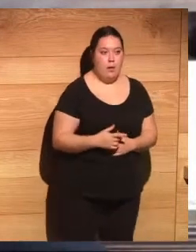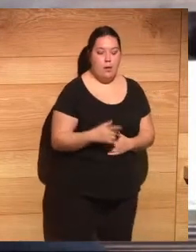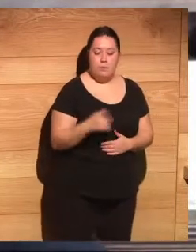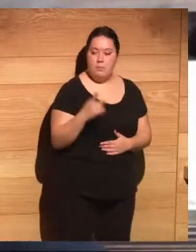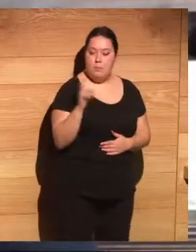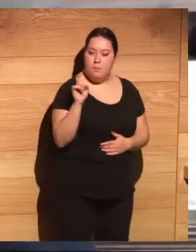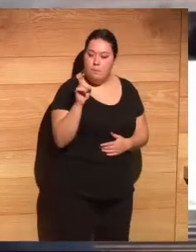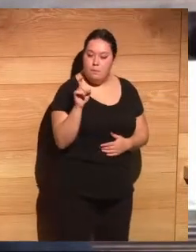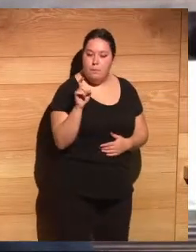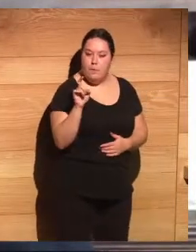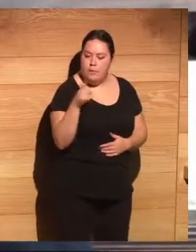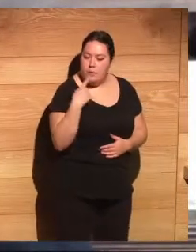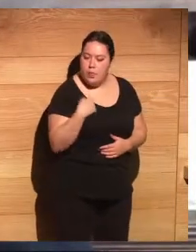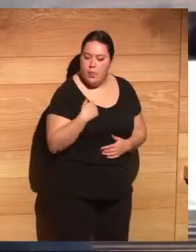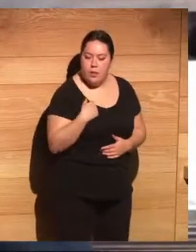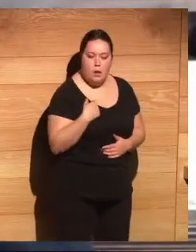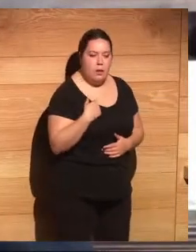y me dijo